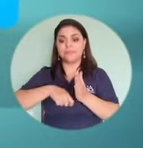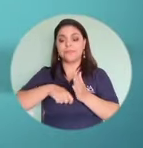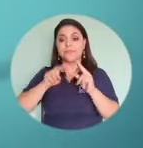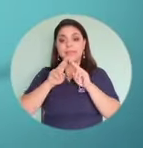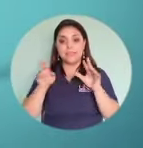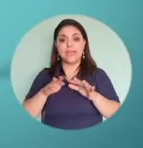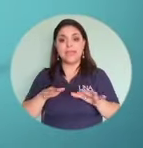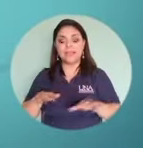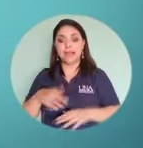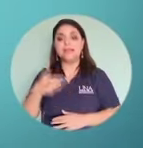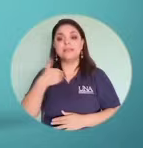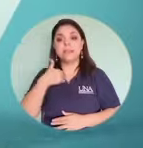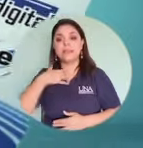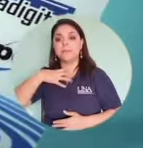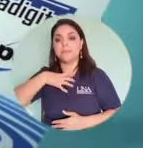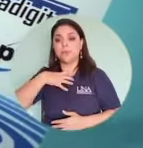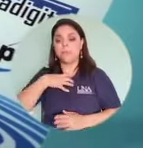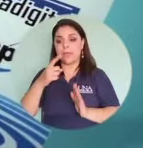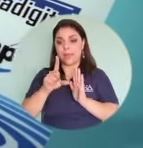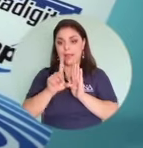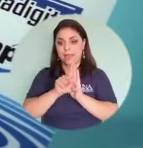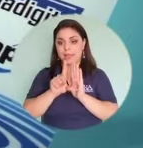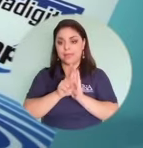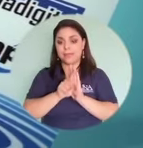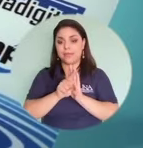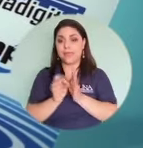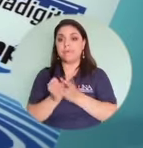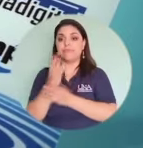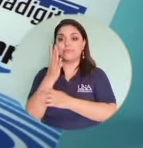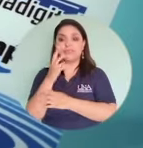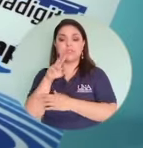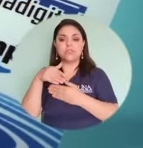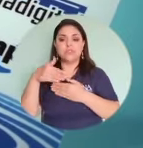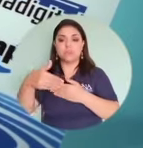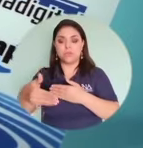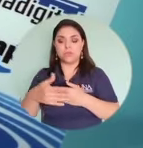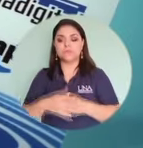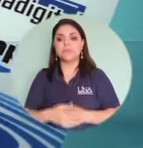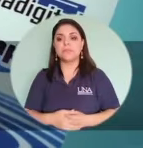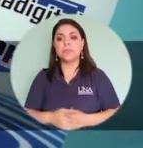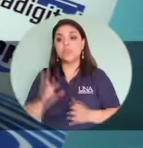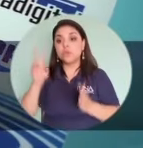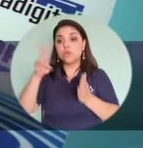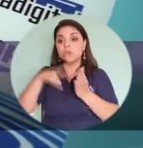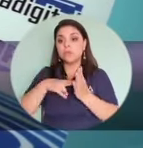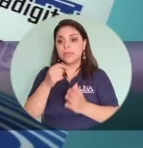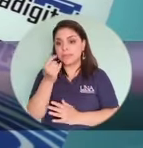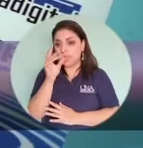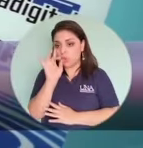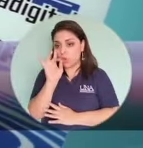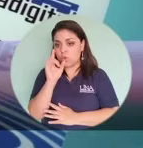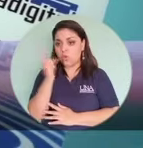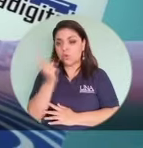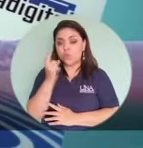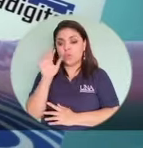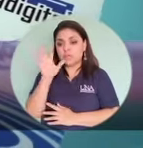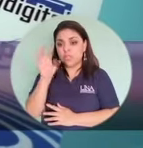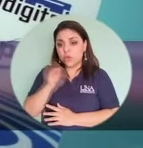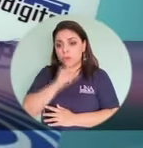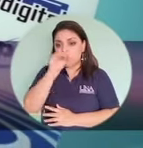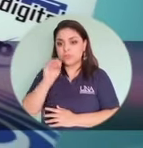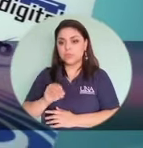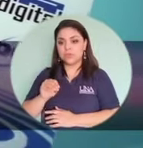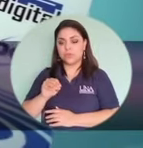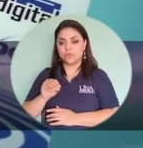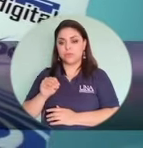y pues nace unos meses después, al 2018 apenas un 5% de la población